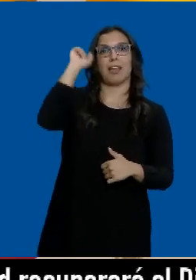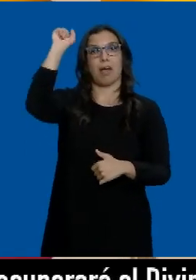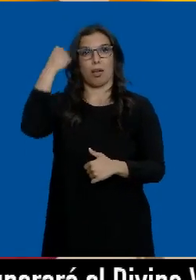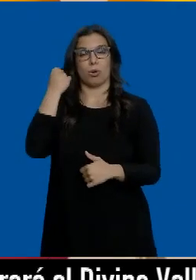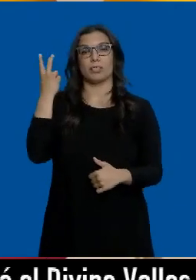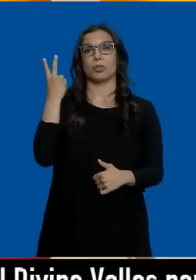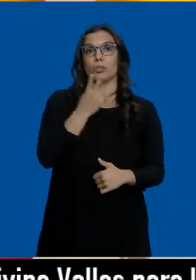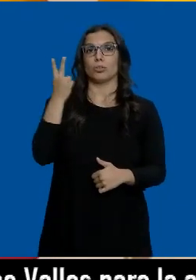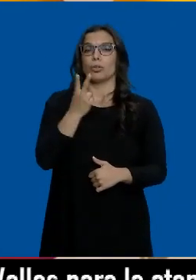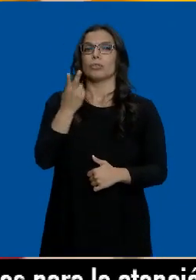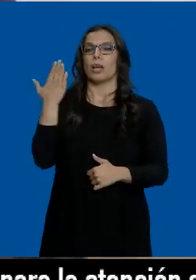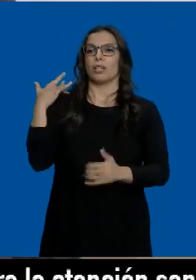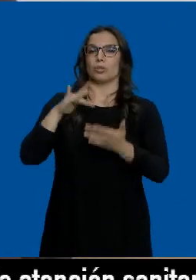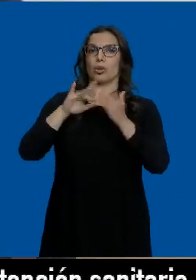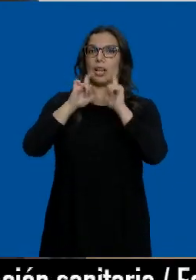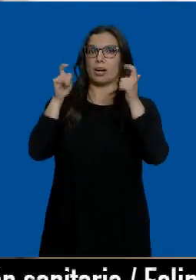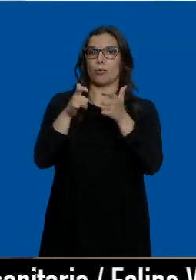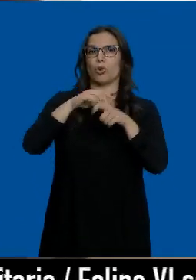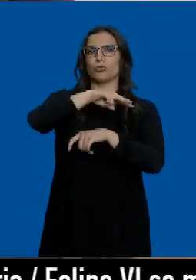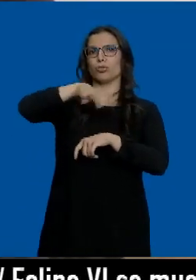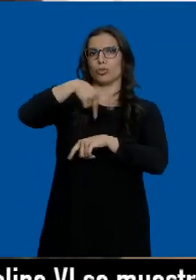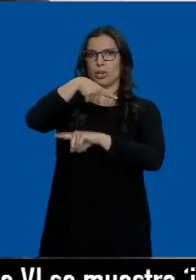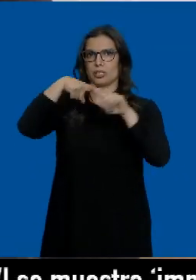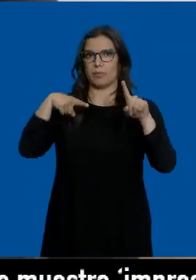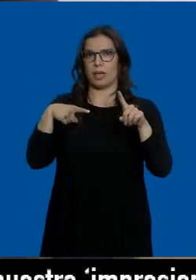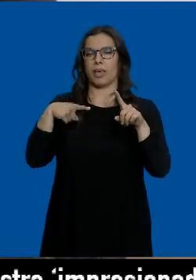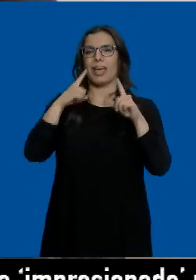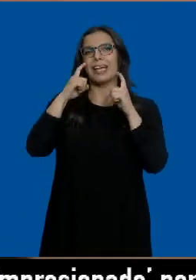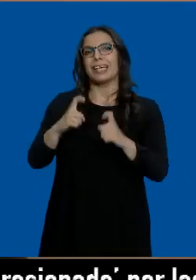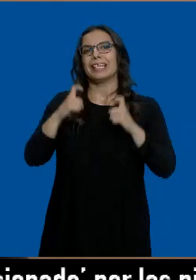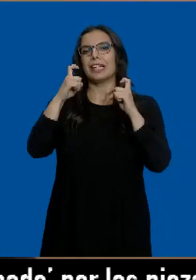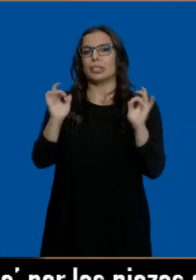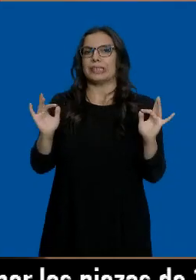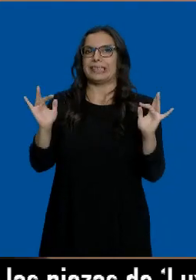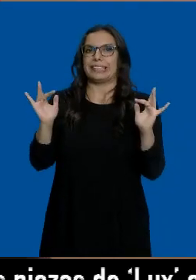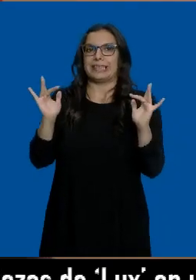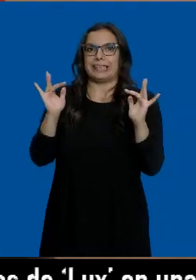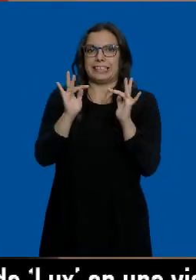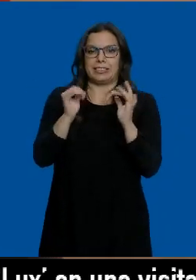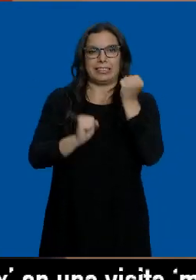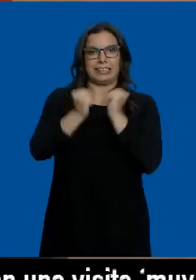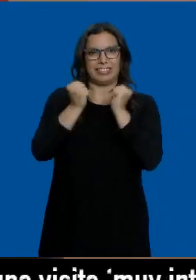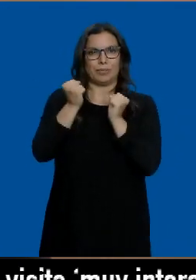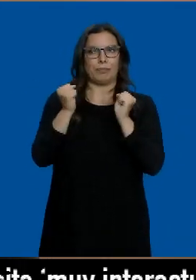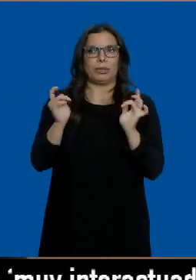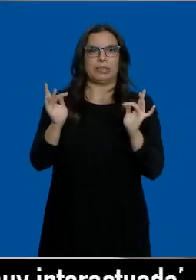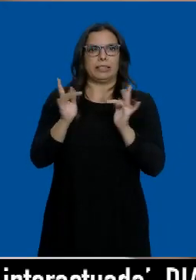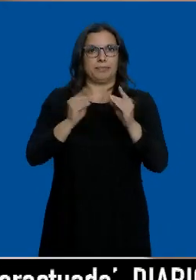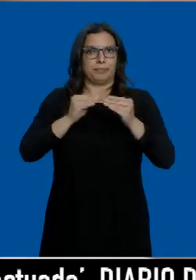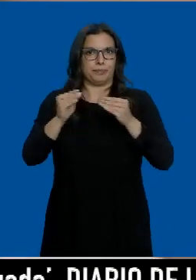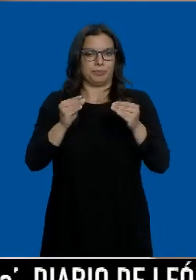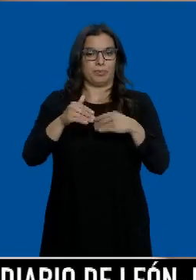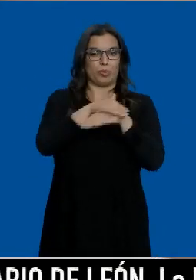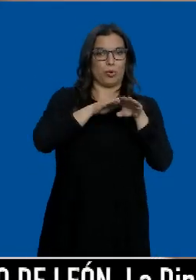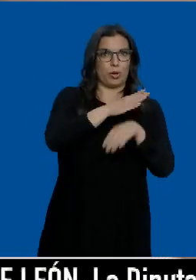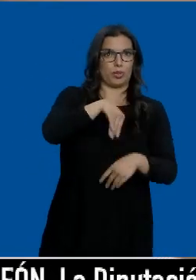Aragones se reunieron ayer durante dos horas y media en un intento de destensar las relaciones entre el gobierno central